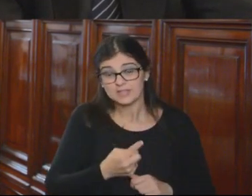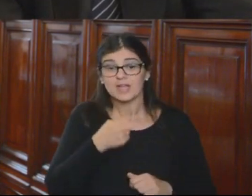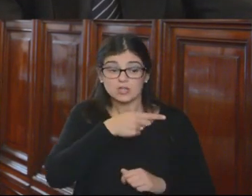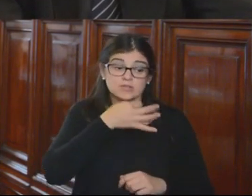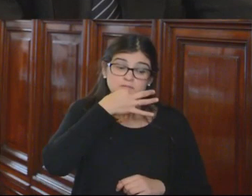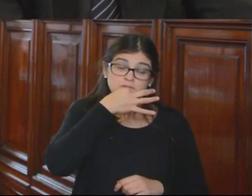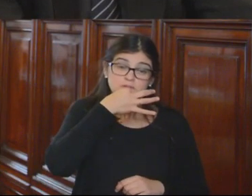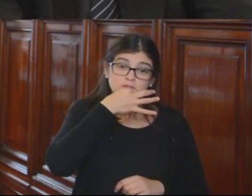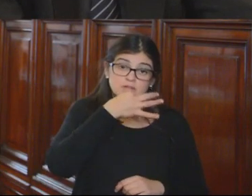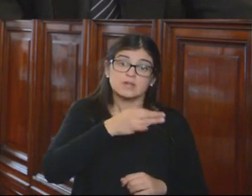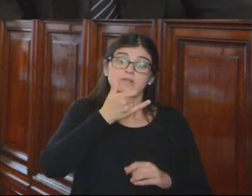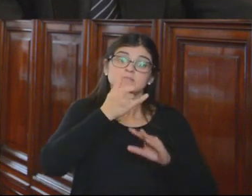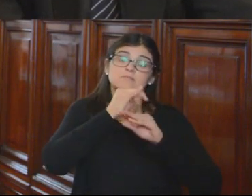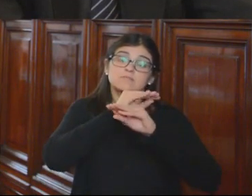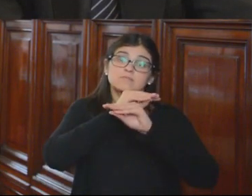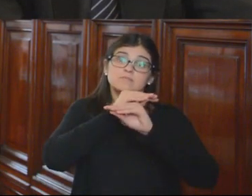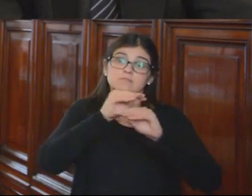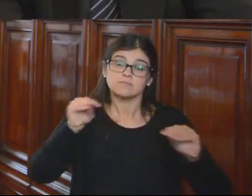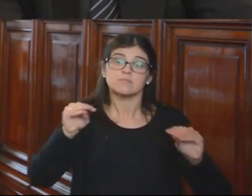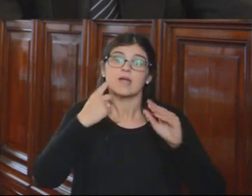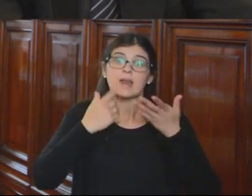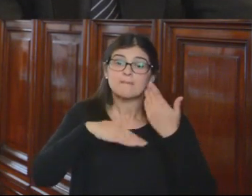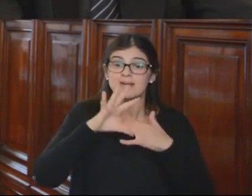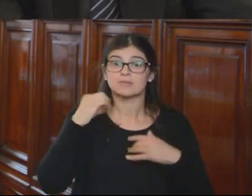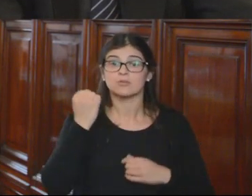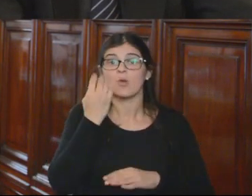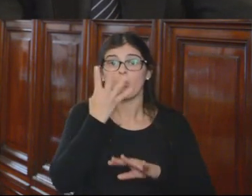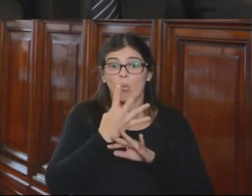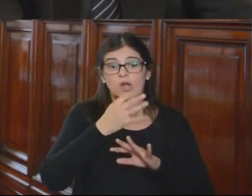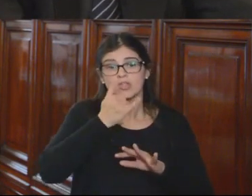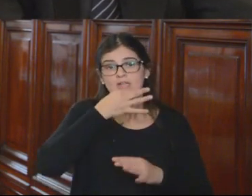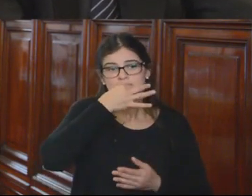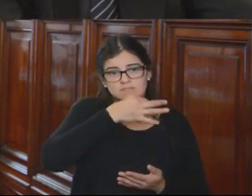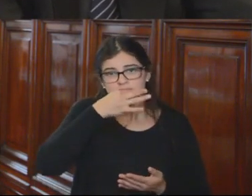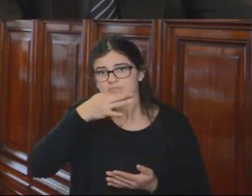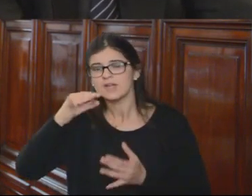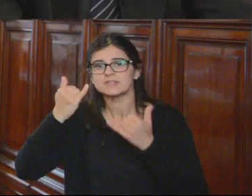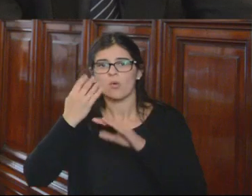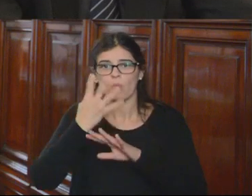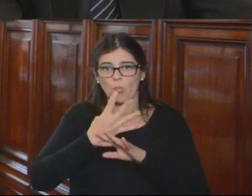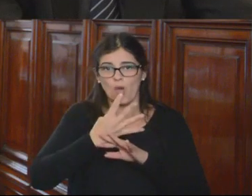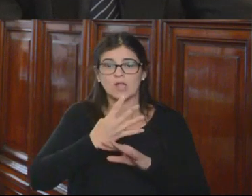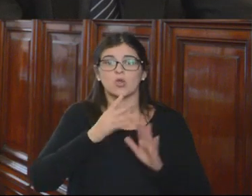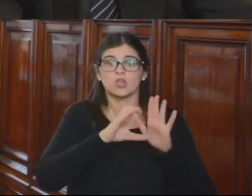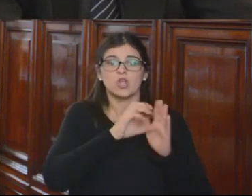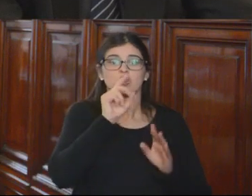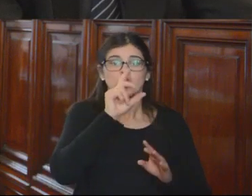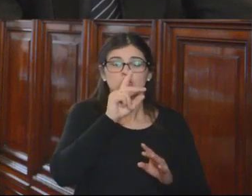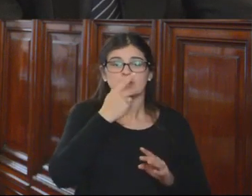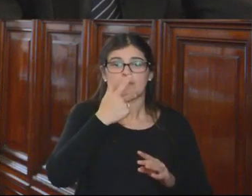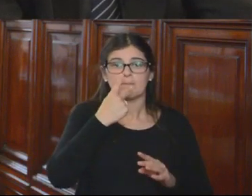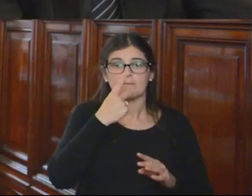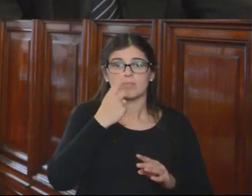emitido entre las más relevantes cuatro sentencias constitucionales, la 1227 del